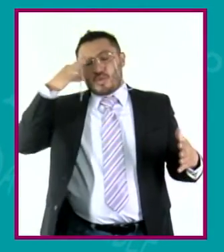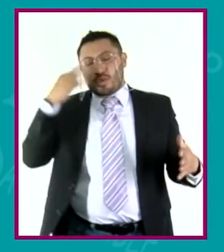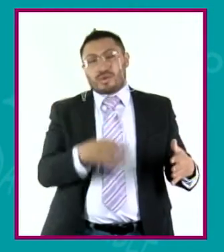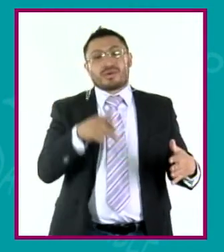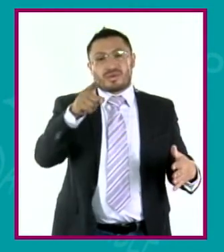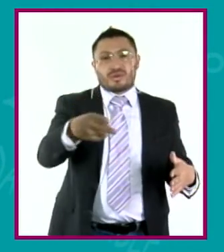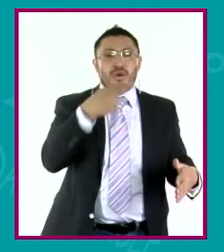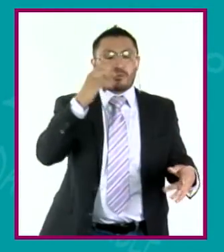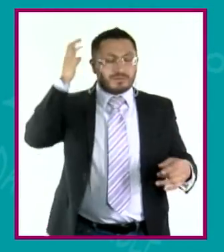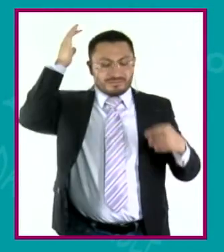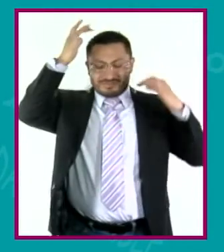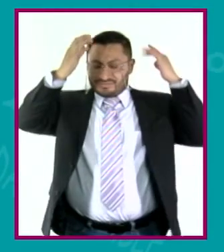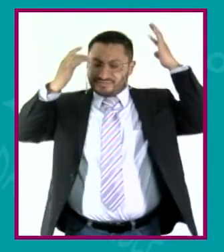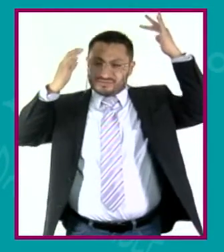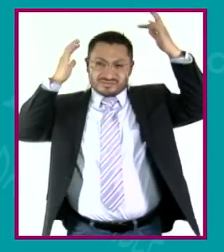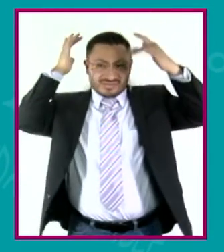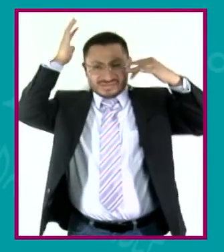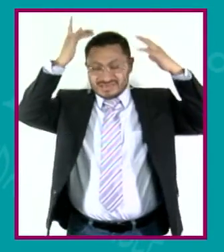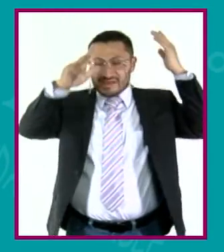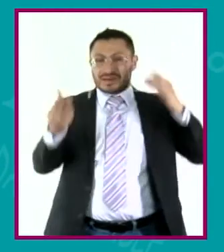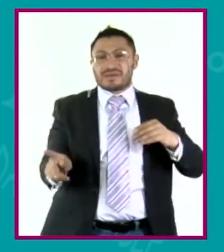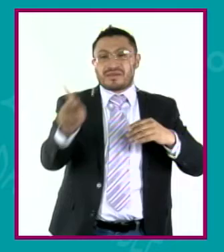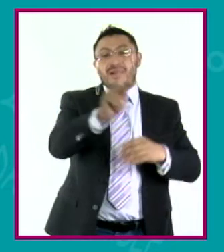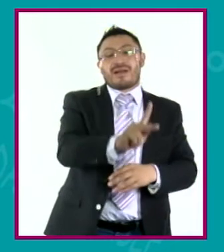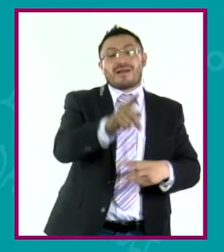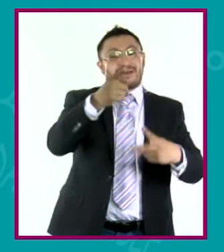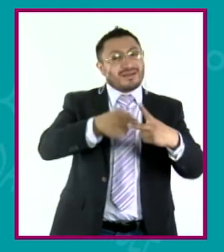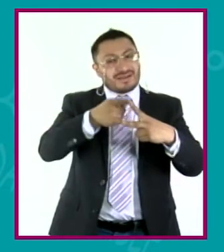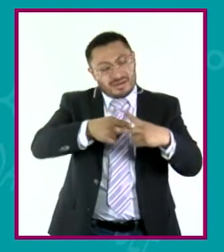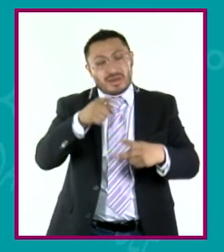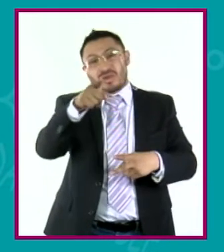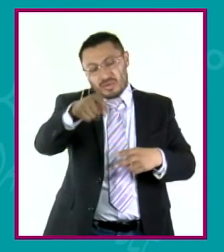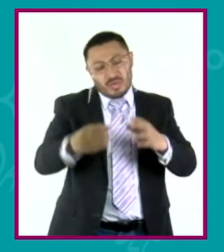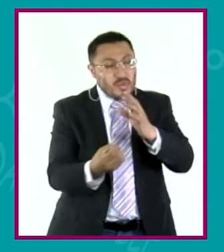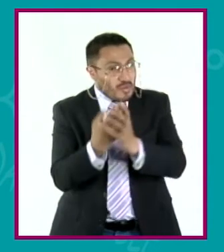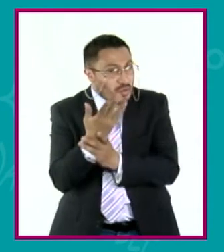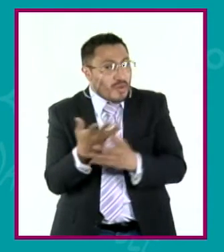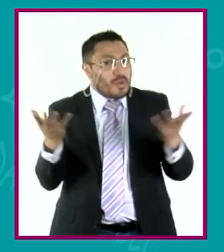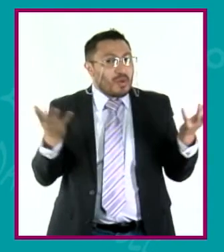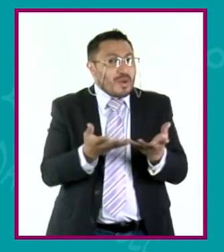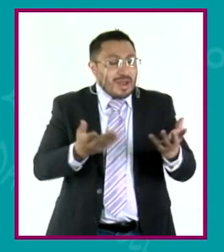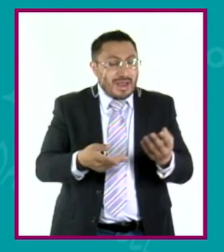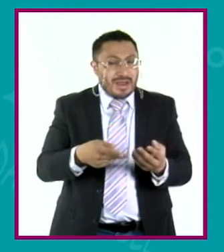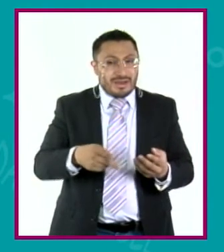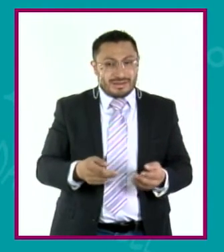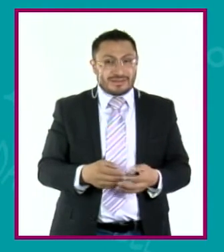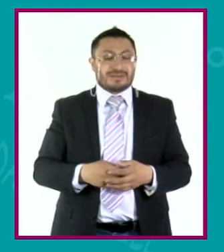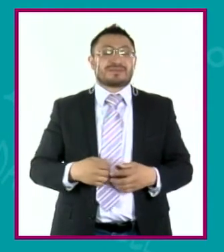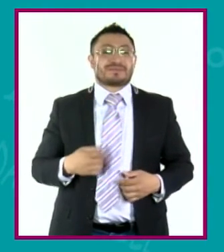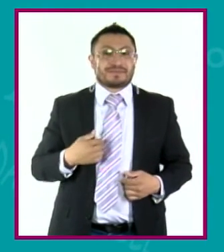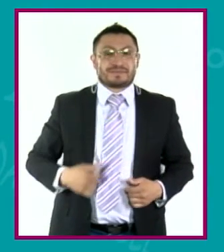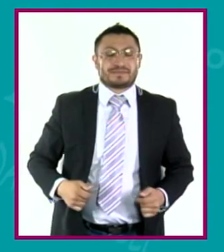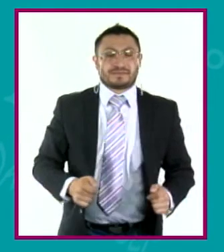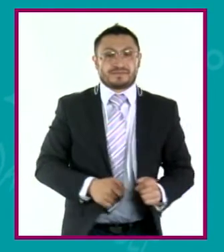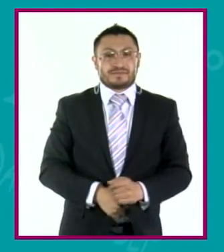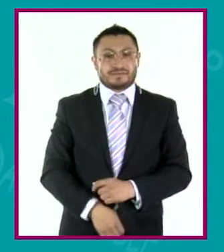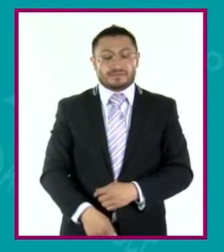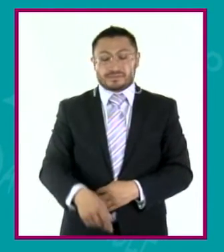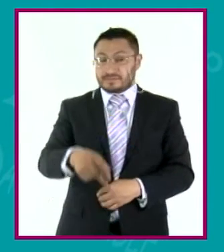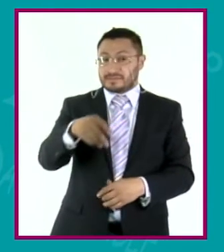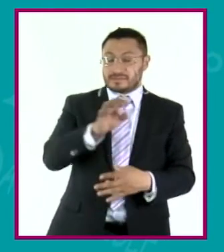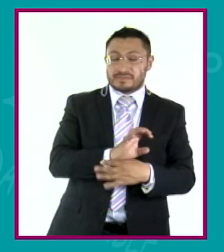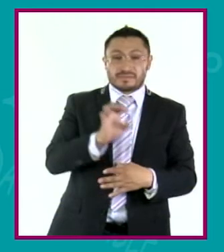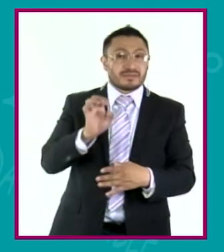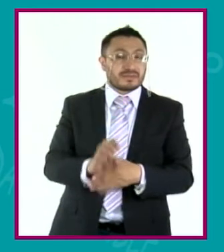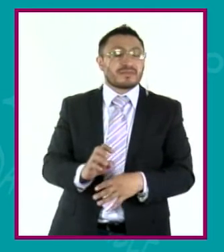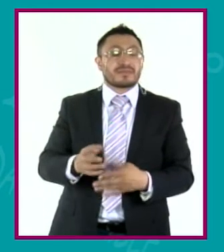usando una creatividad que no es muy diferente. Estás haciendo algo nuevo con algo que ya estaba ahí, pero haciendo una cosa nueva. Entonces, pues